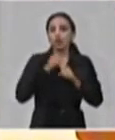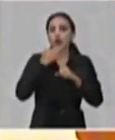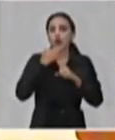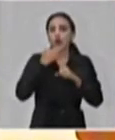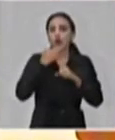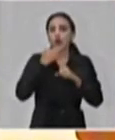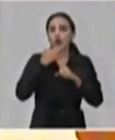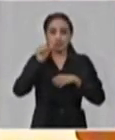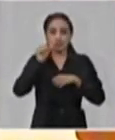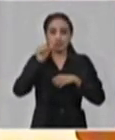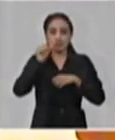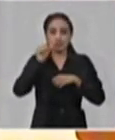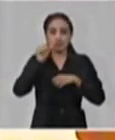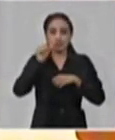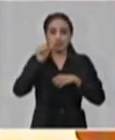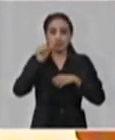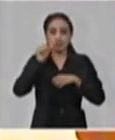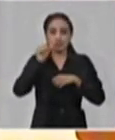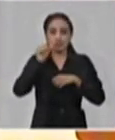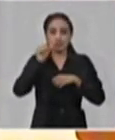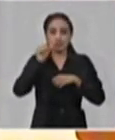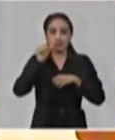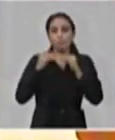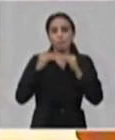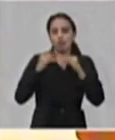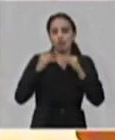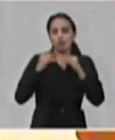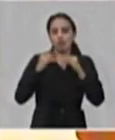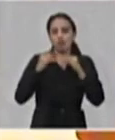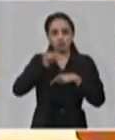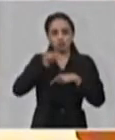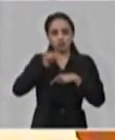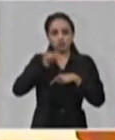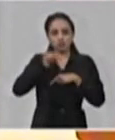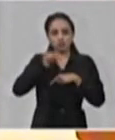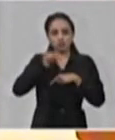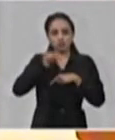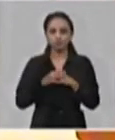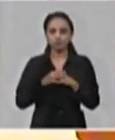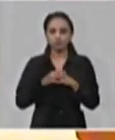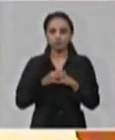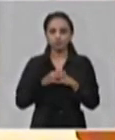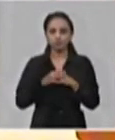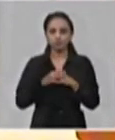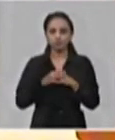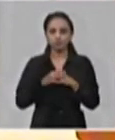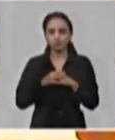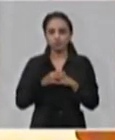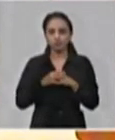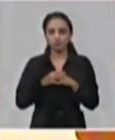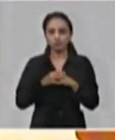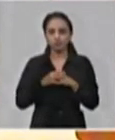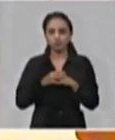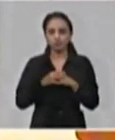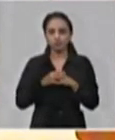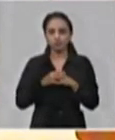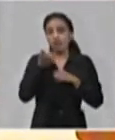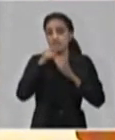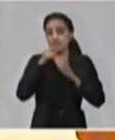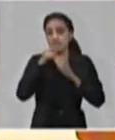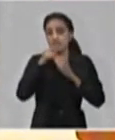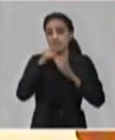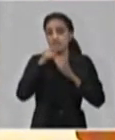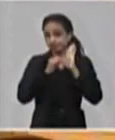evitamos su propagación. Lo cierto es que, bueno, hay diez mandamientos